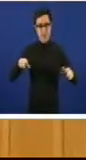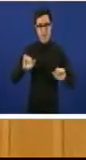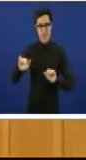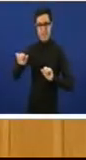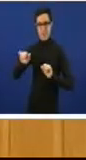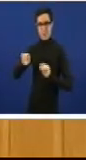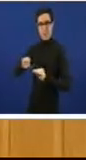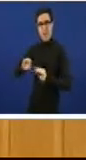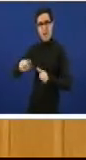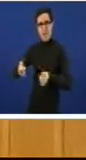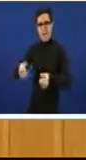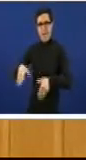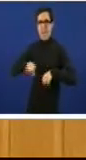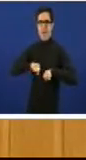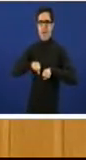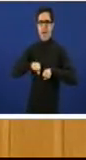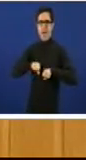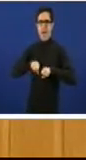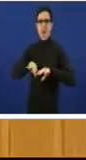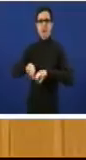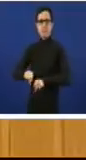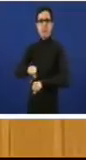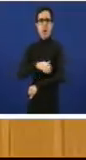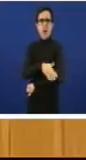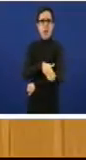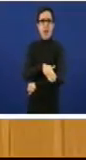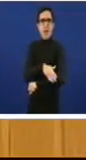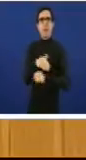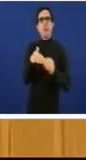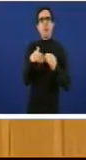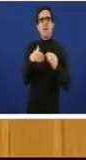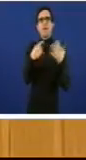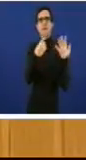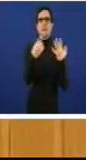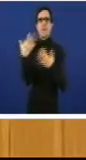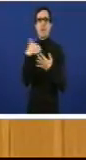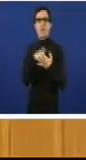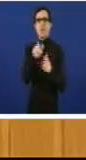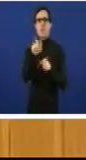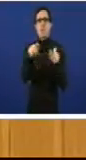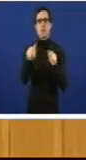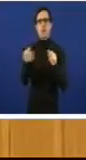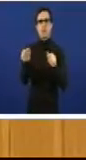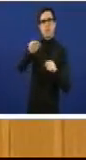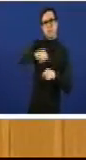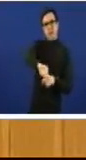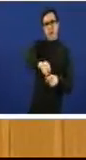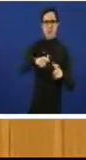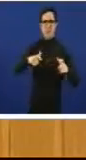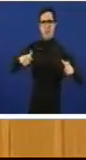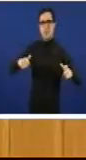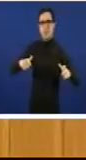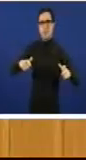exercen o Goberno de máis de 65.000 persoas. As medidas que hoxe lle traemos esta Cámara